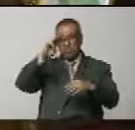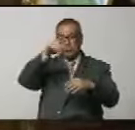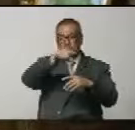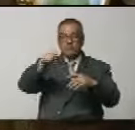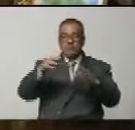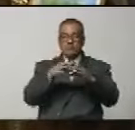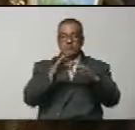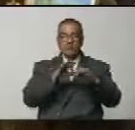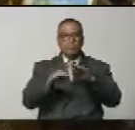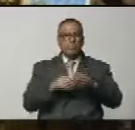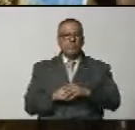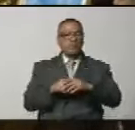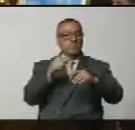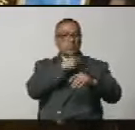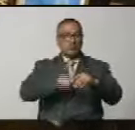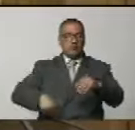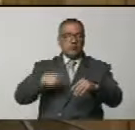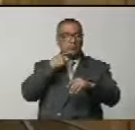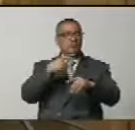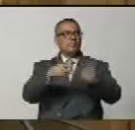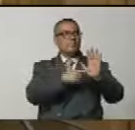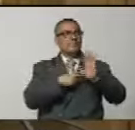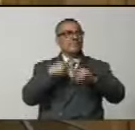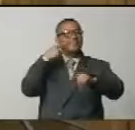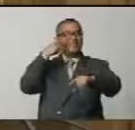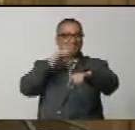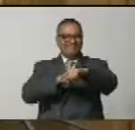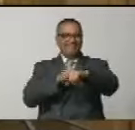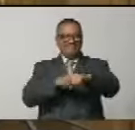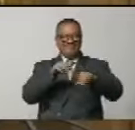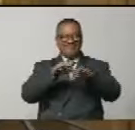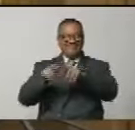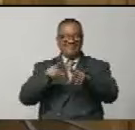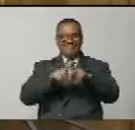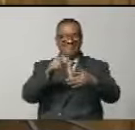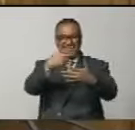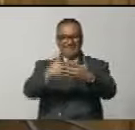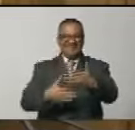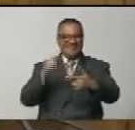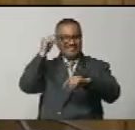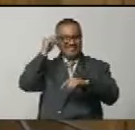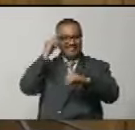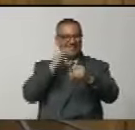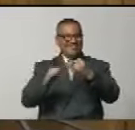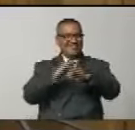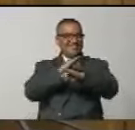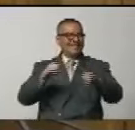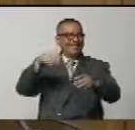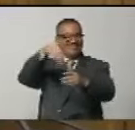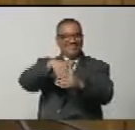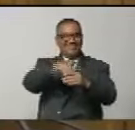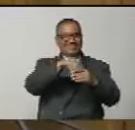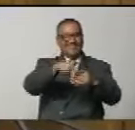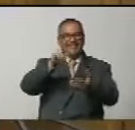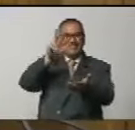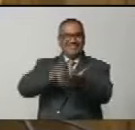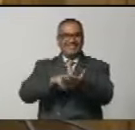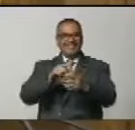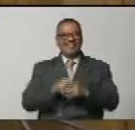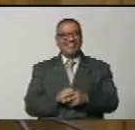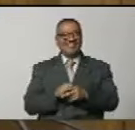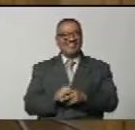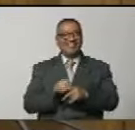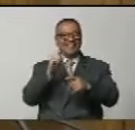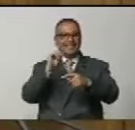parte del Orfeón Libertador, el presidente solicitó de la secretaria la lectura del orden del día. Una vez leído y sometido a votación, resultó aprobado.